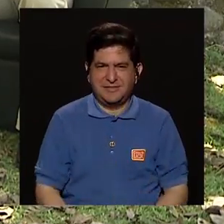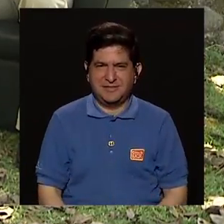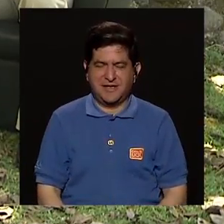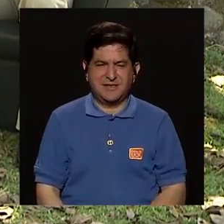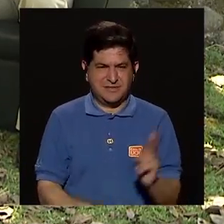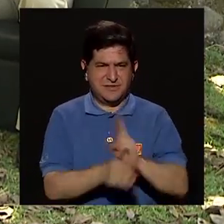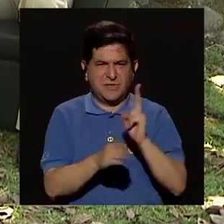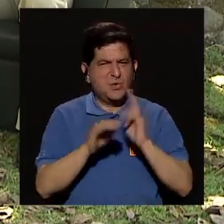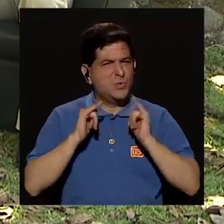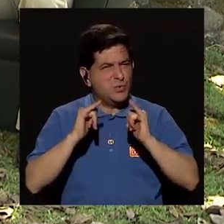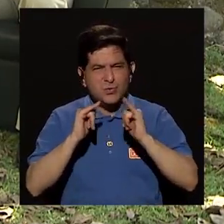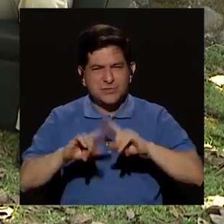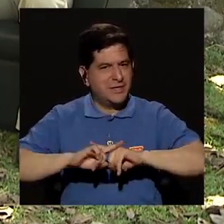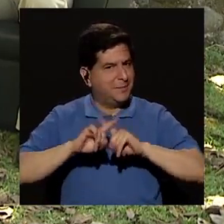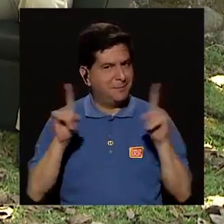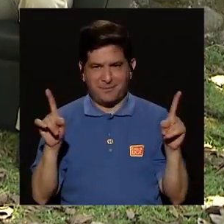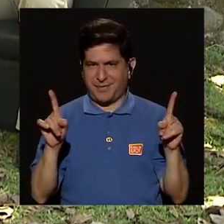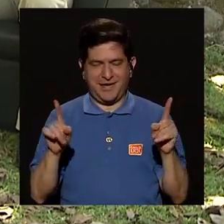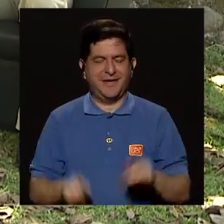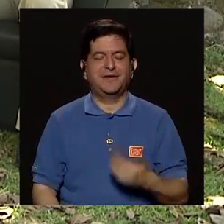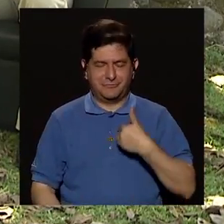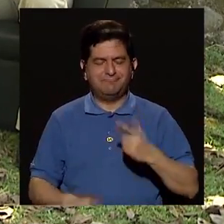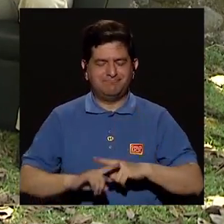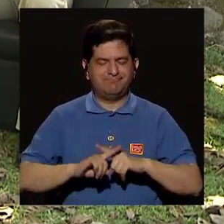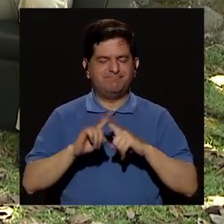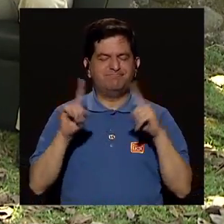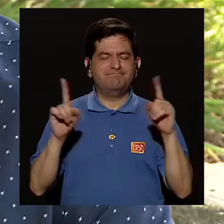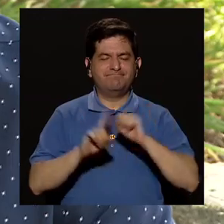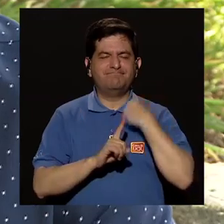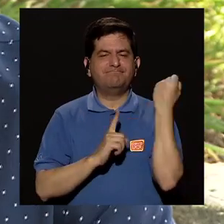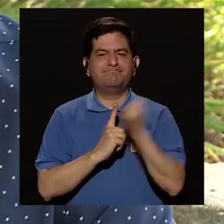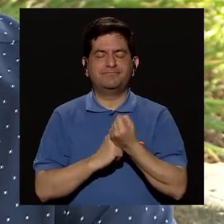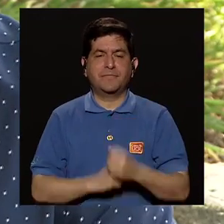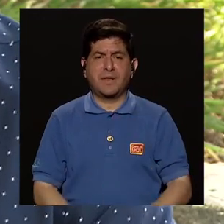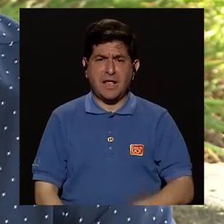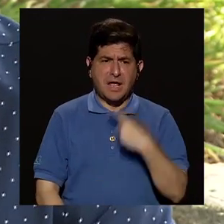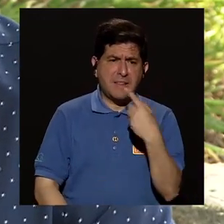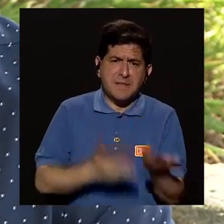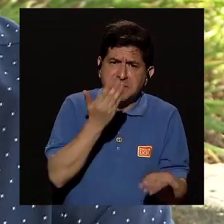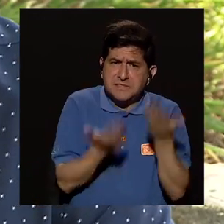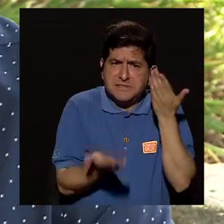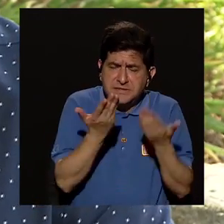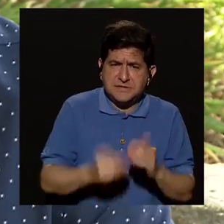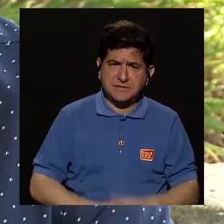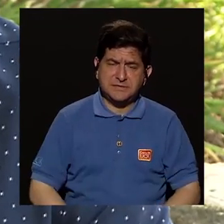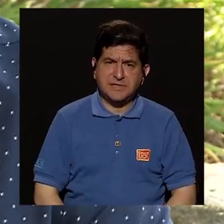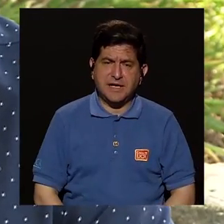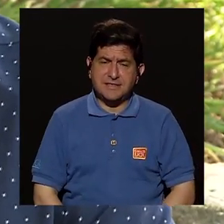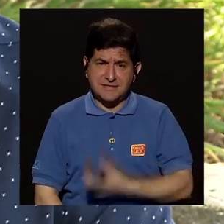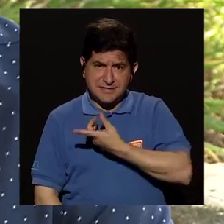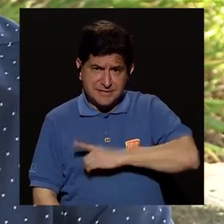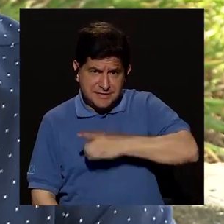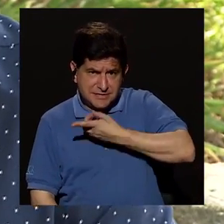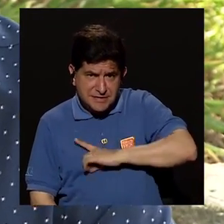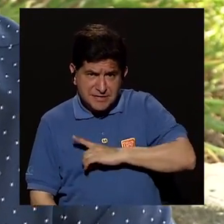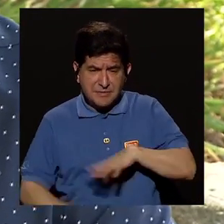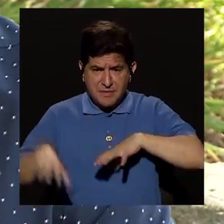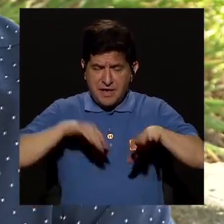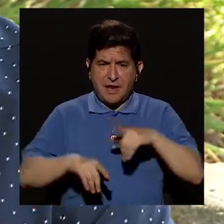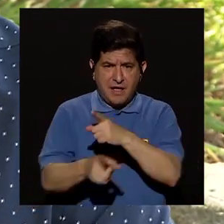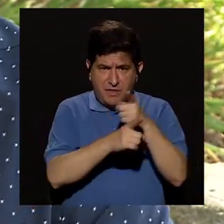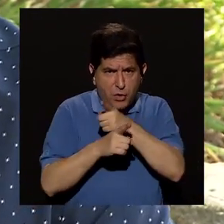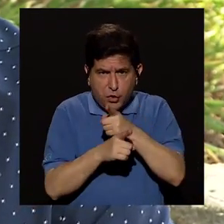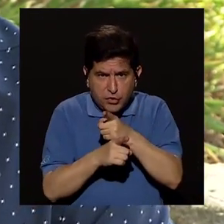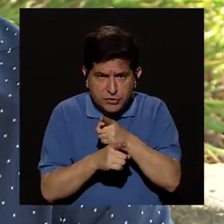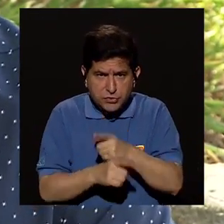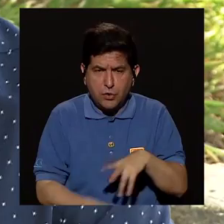Casi siempre los usamos como sinónimos pero tienen esa diferencia. ¿Podría decirse entonces que la disciplina es una acción más